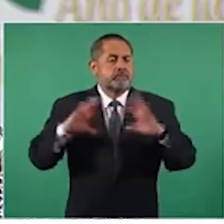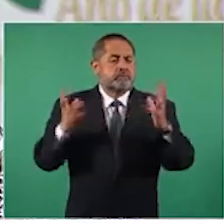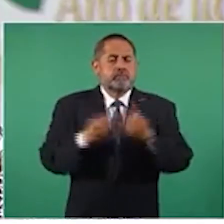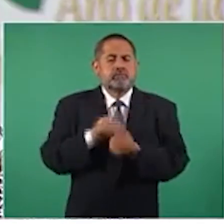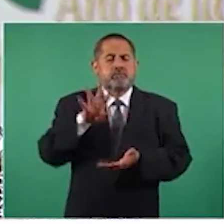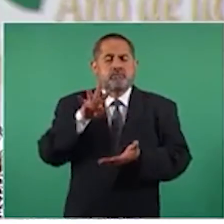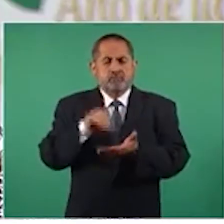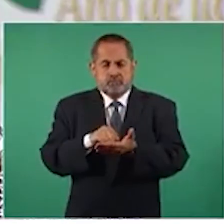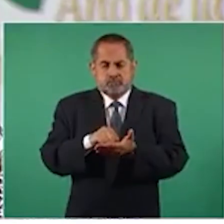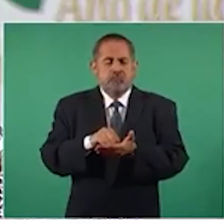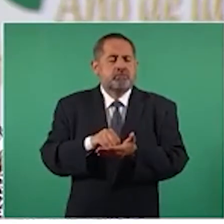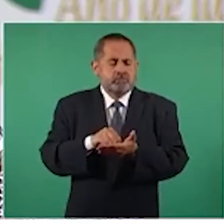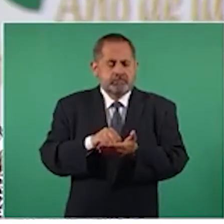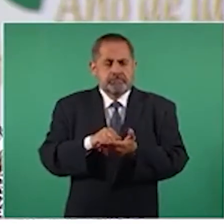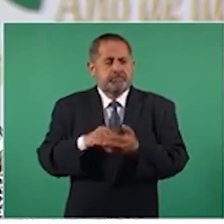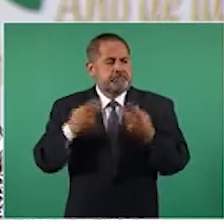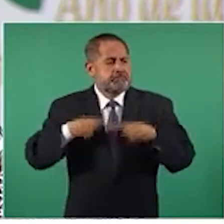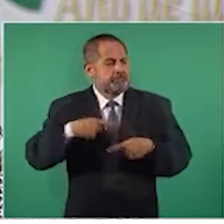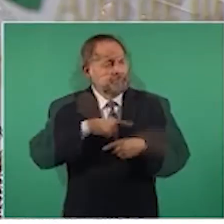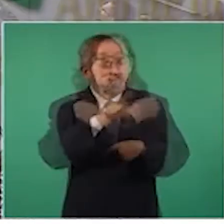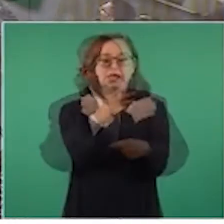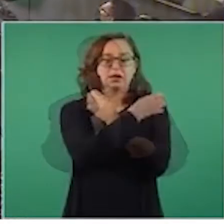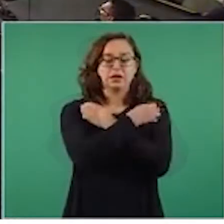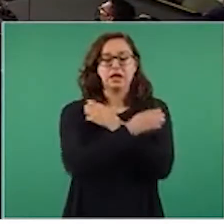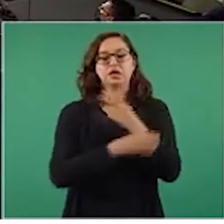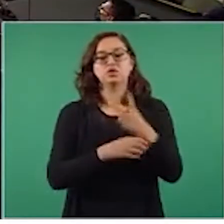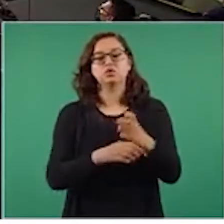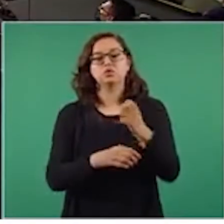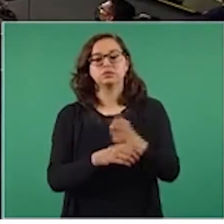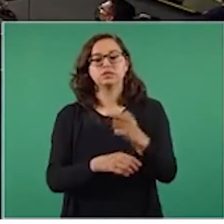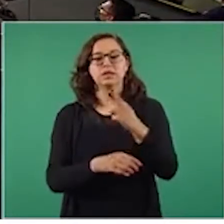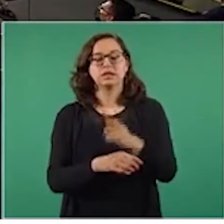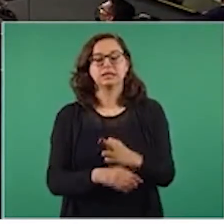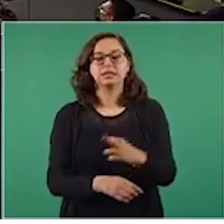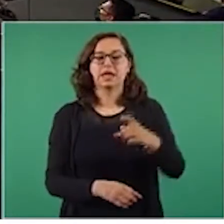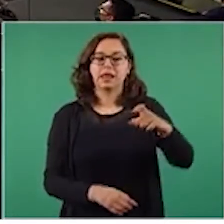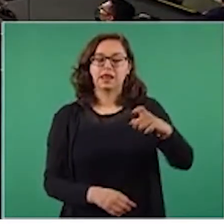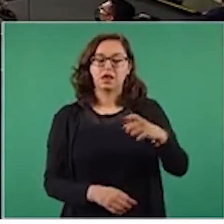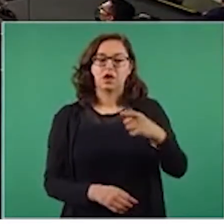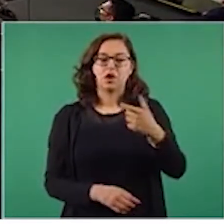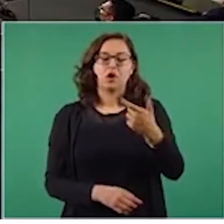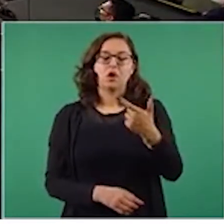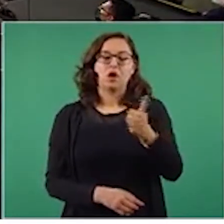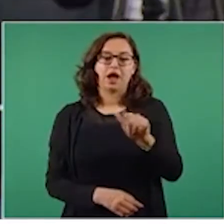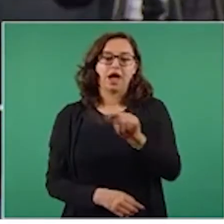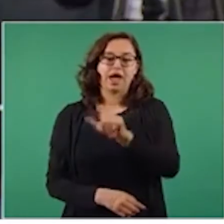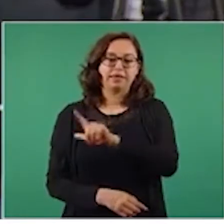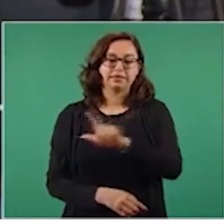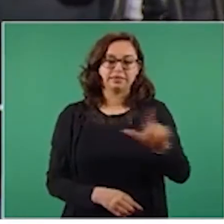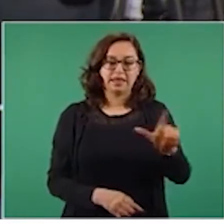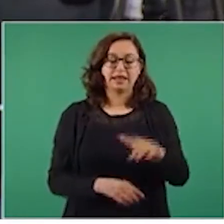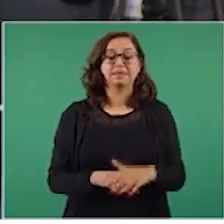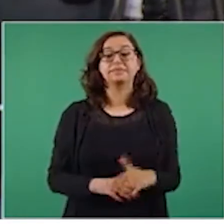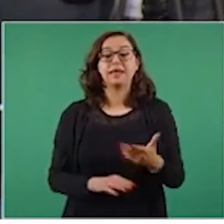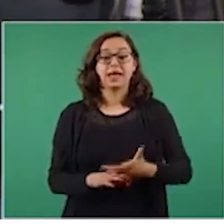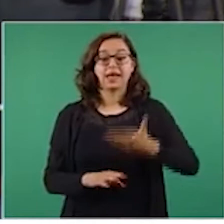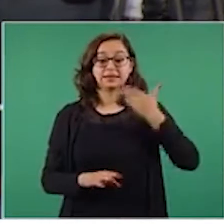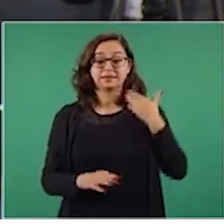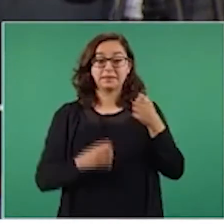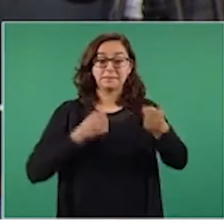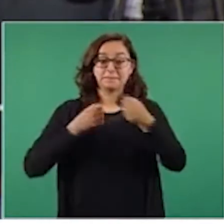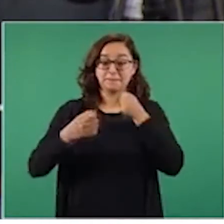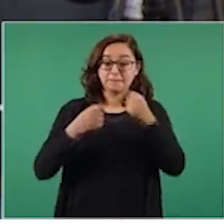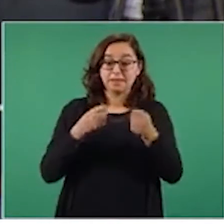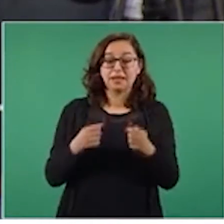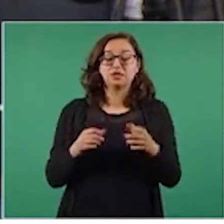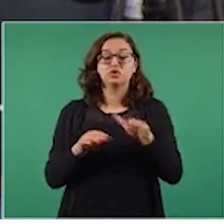expedientes en revisión. En un diario de circulación local salió una entrevista que le hicieron con respecto al tema